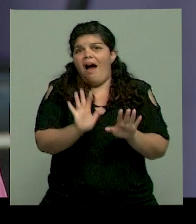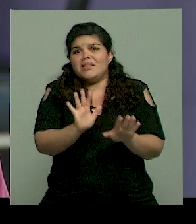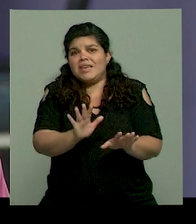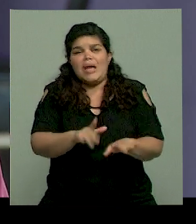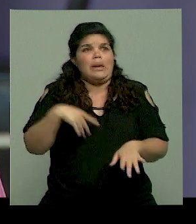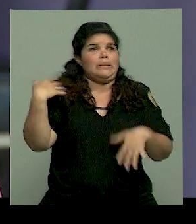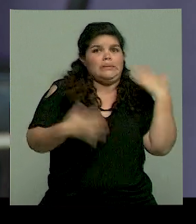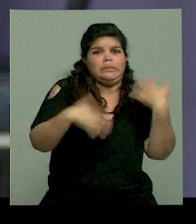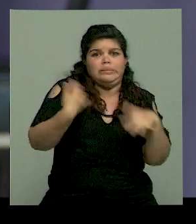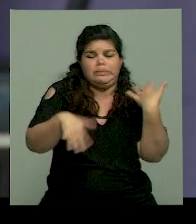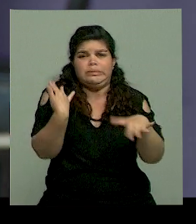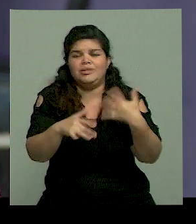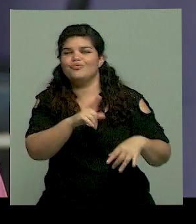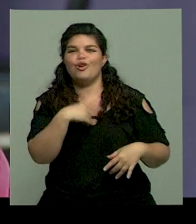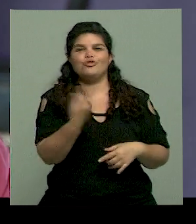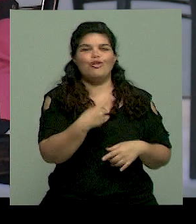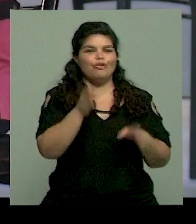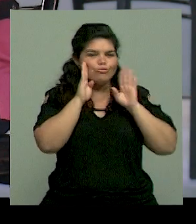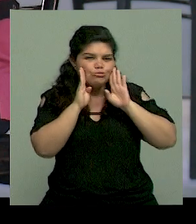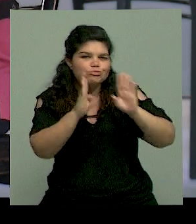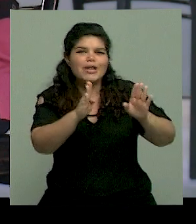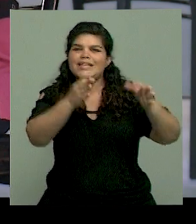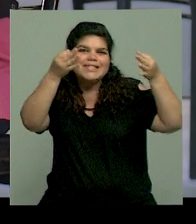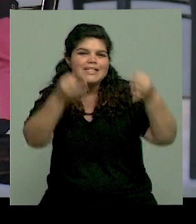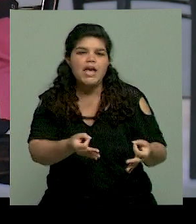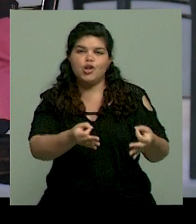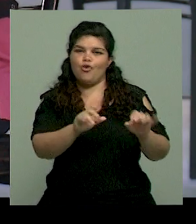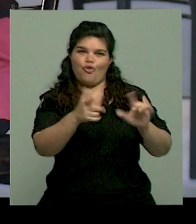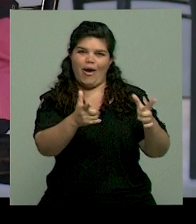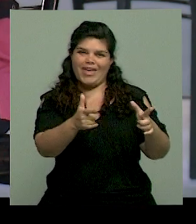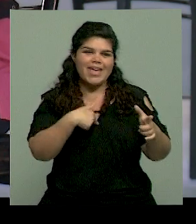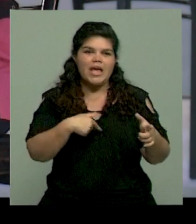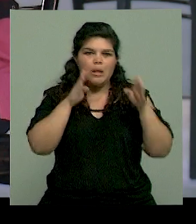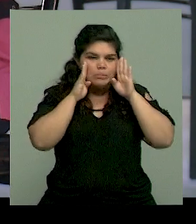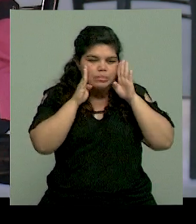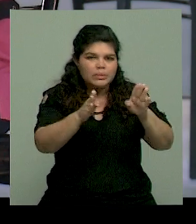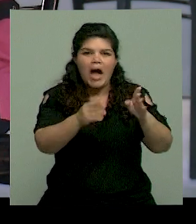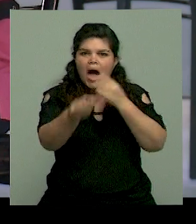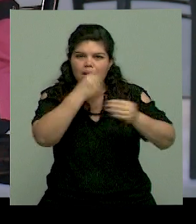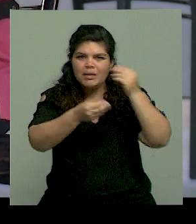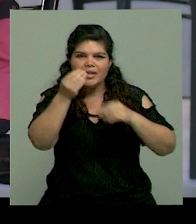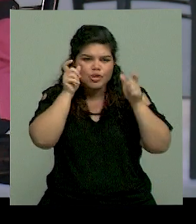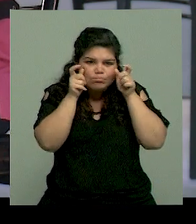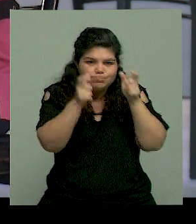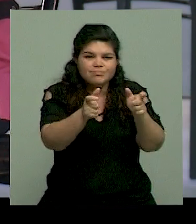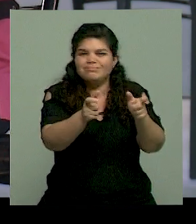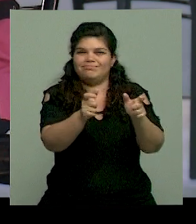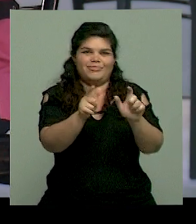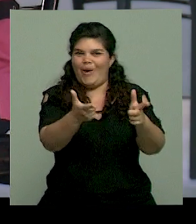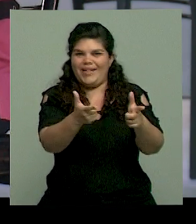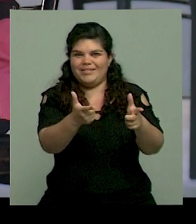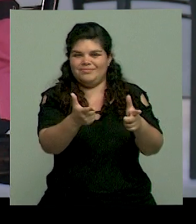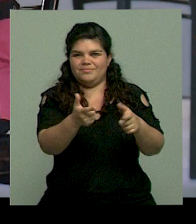ni la importancia ni lo tomamos con la seriedad que deberíamos. Gabi, realmente es muy importante esta